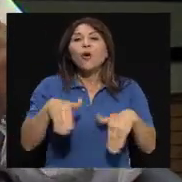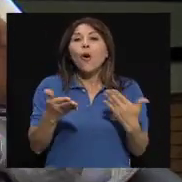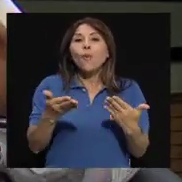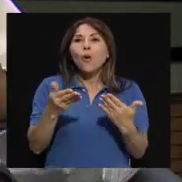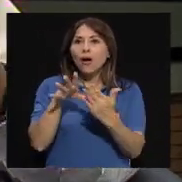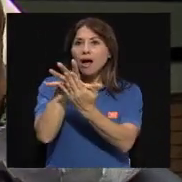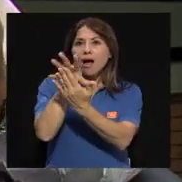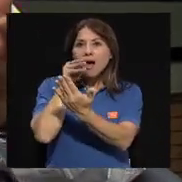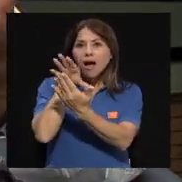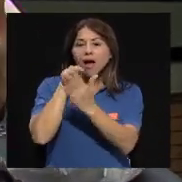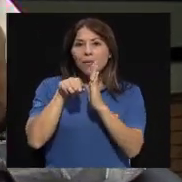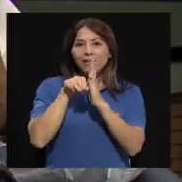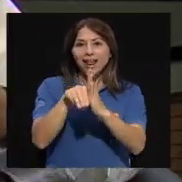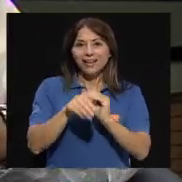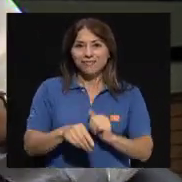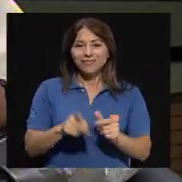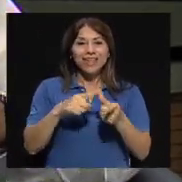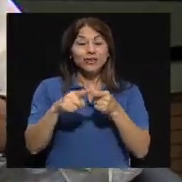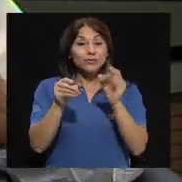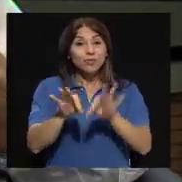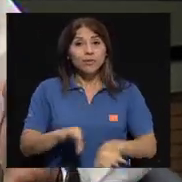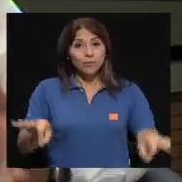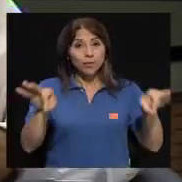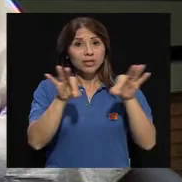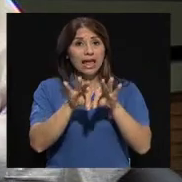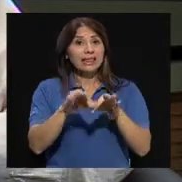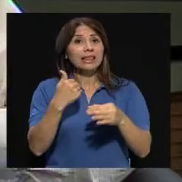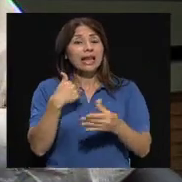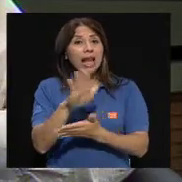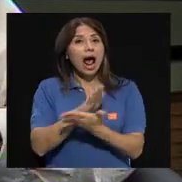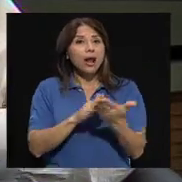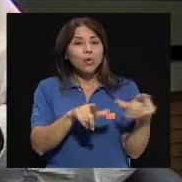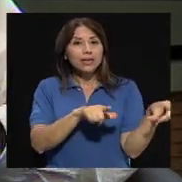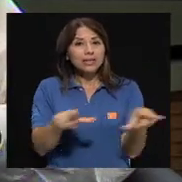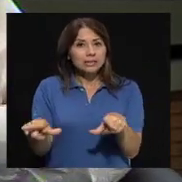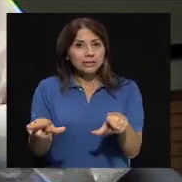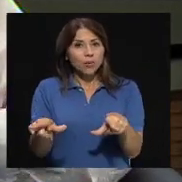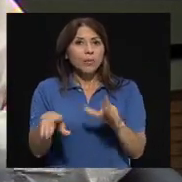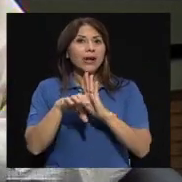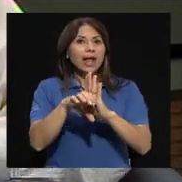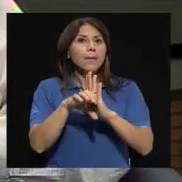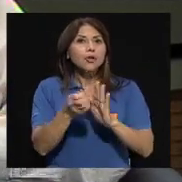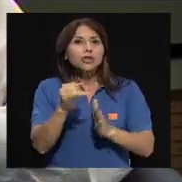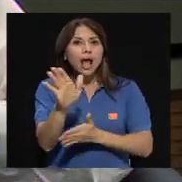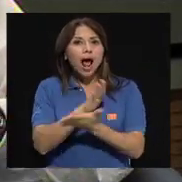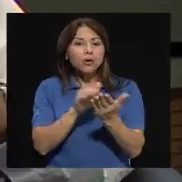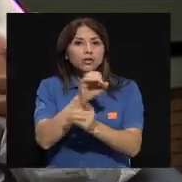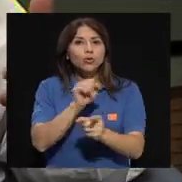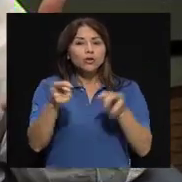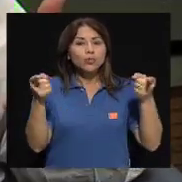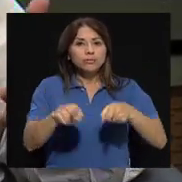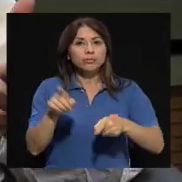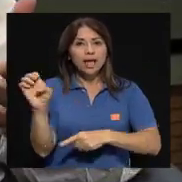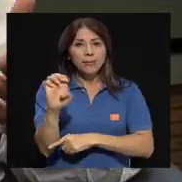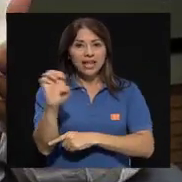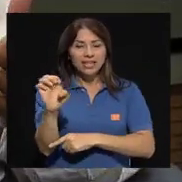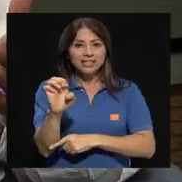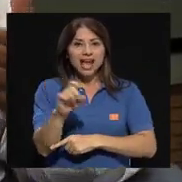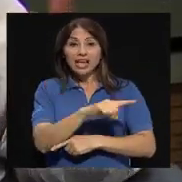instrucciones, el paso 1, 2 y 3, para enfrentar una situación de emergencia o de evacuación. Entonces,